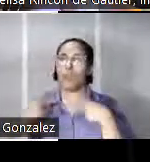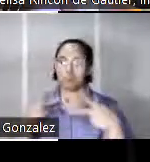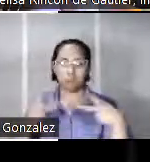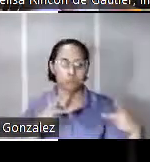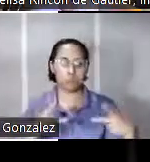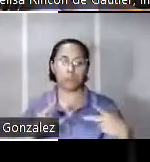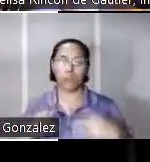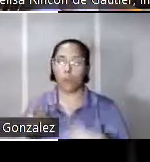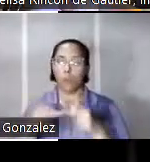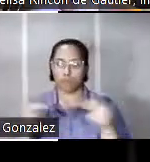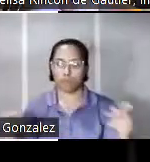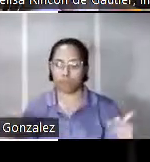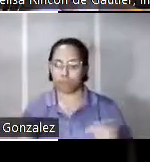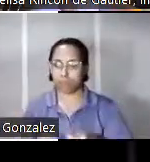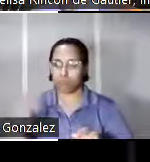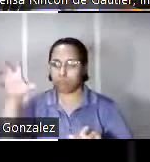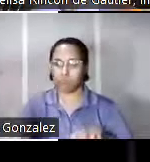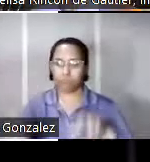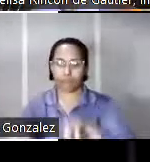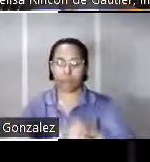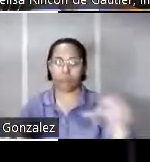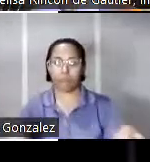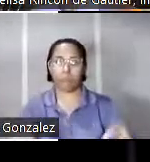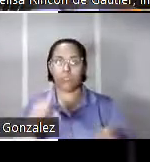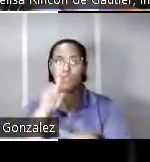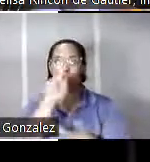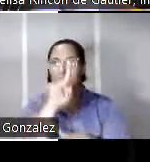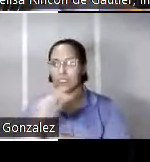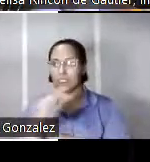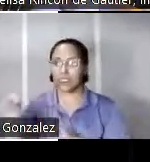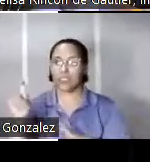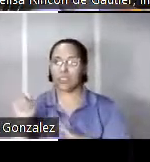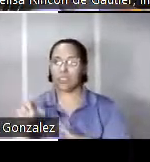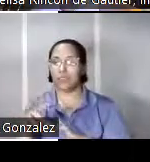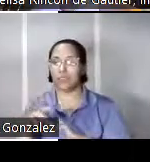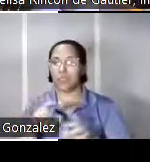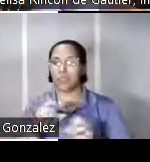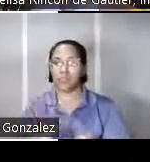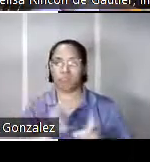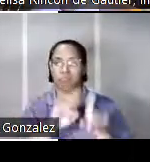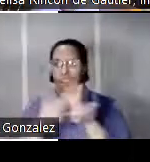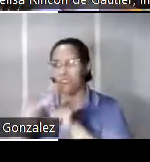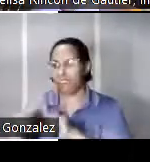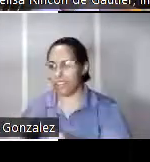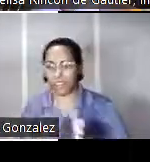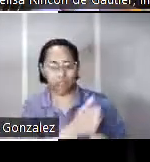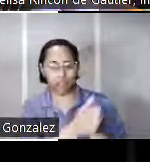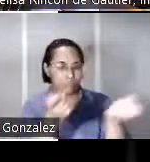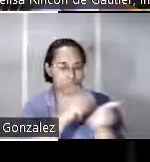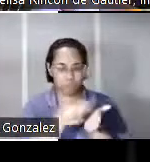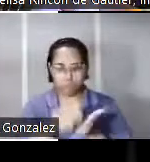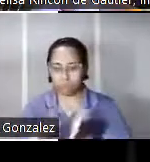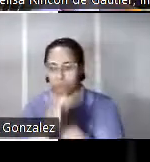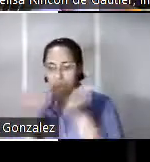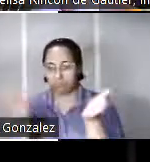donde estaban cientos de libretos en el libro se explica cómo muchos